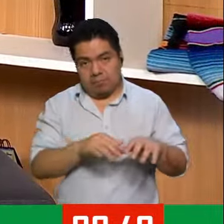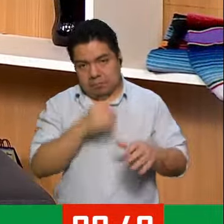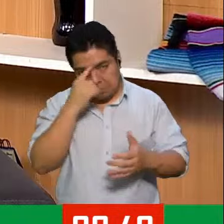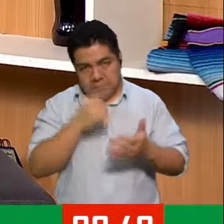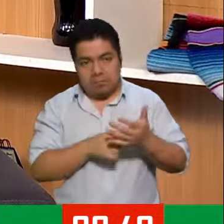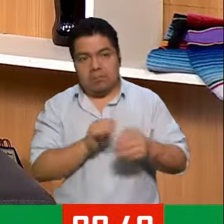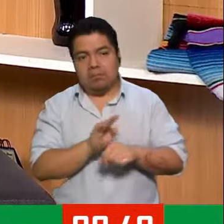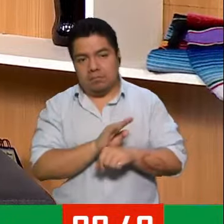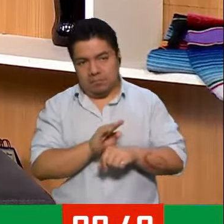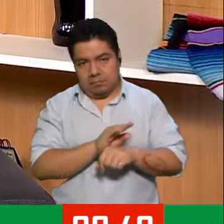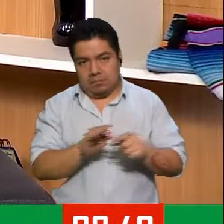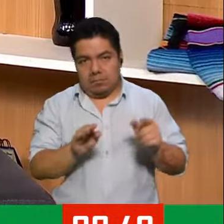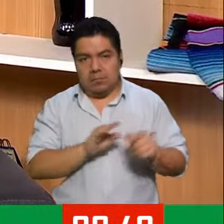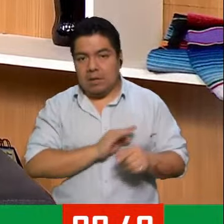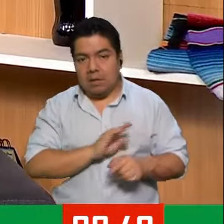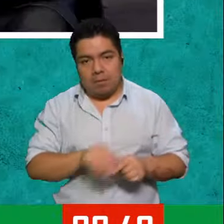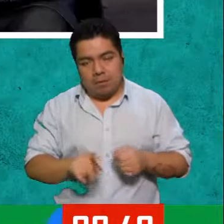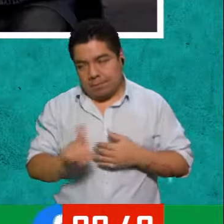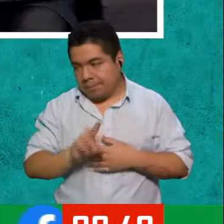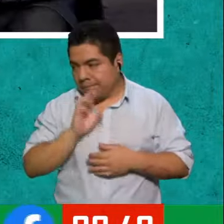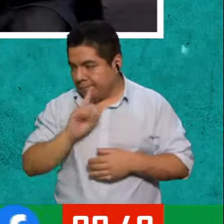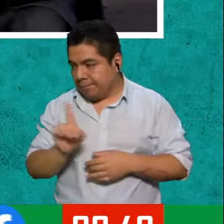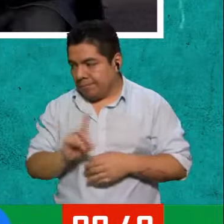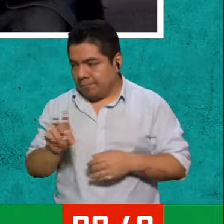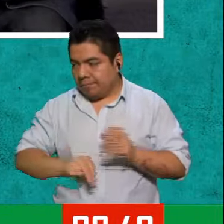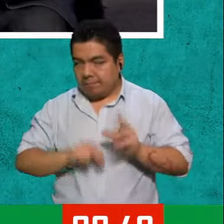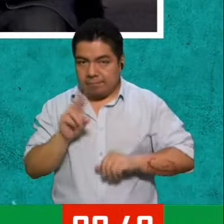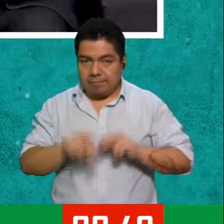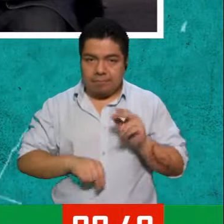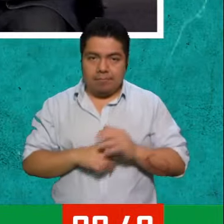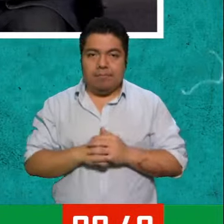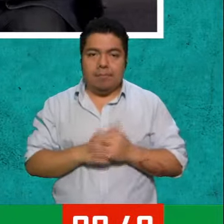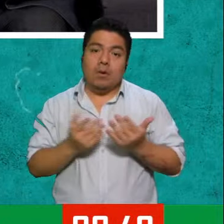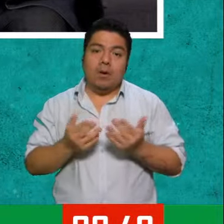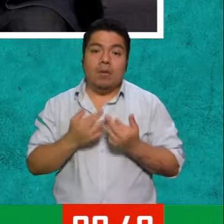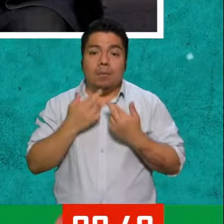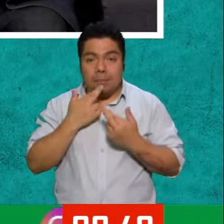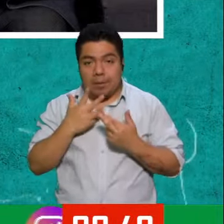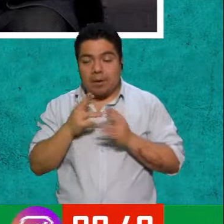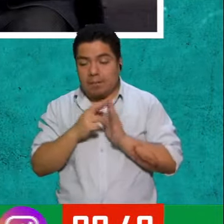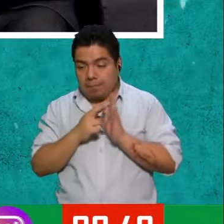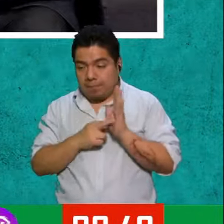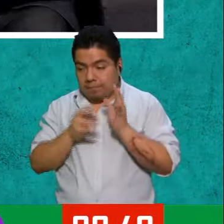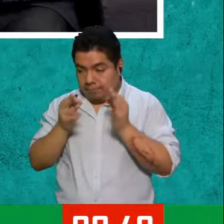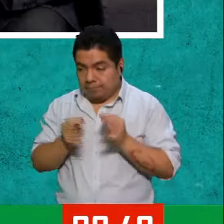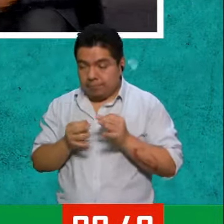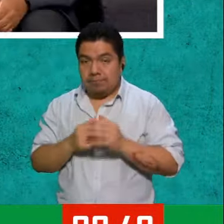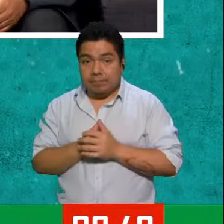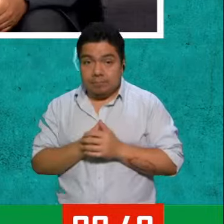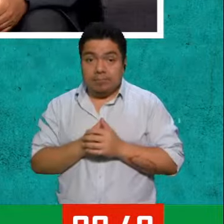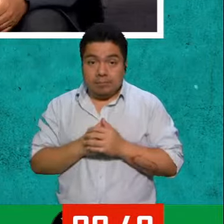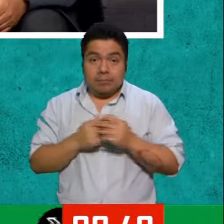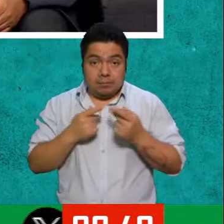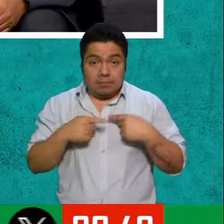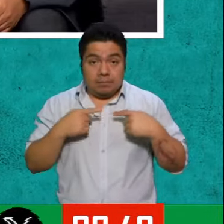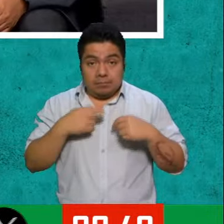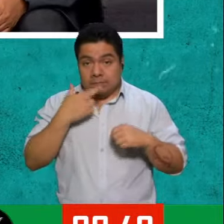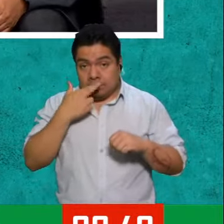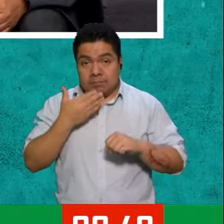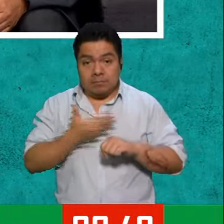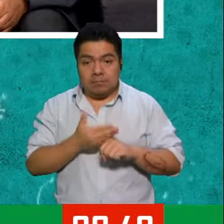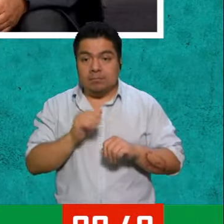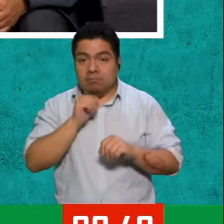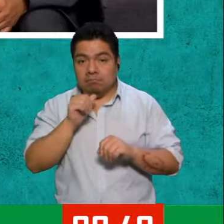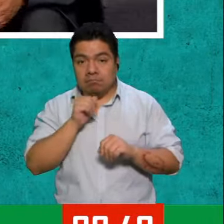beneficiarios. Pero no hay que morirse. Pero sí, es importante. dejar buenas instrucciones a gente muy responsable y que no tenga